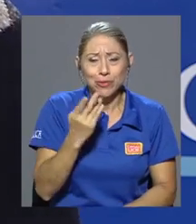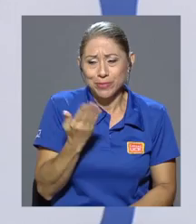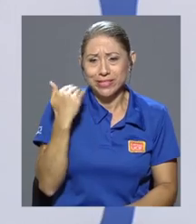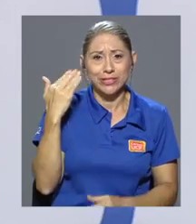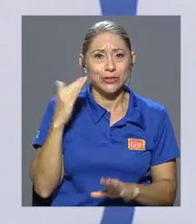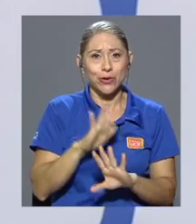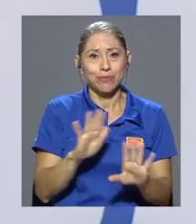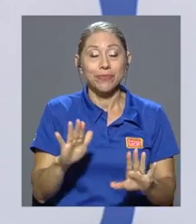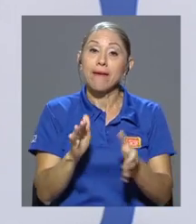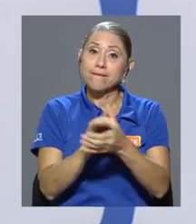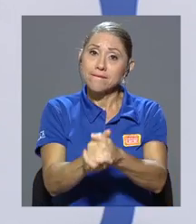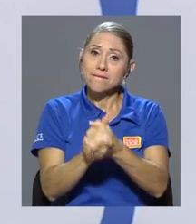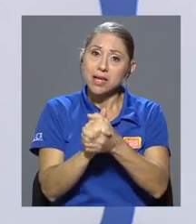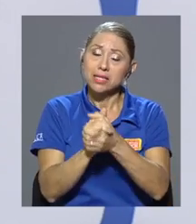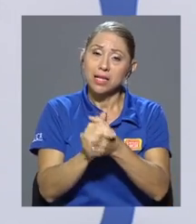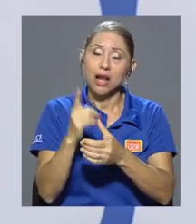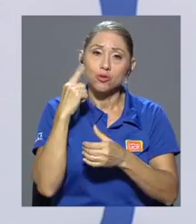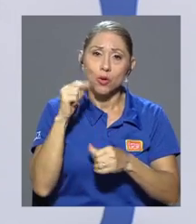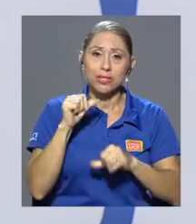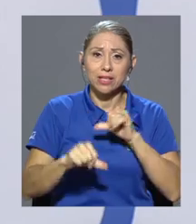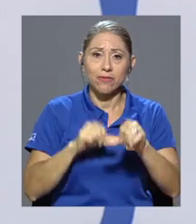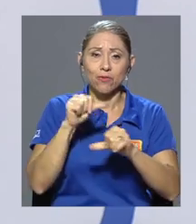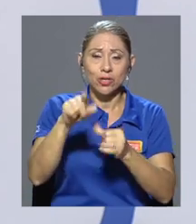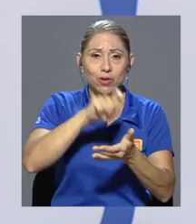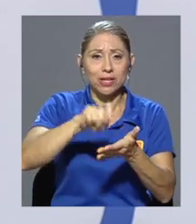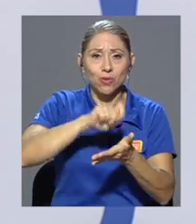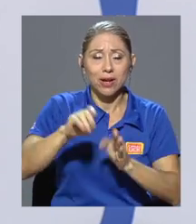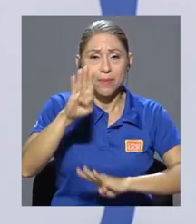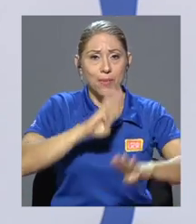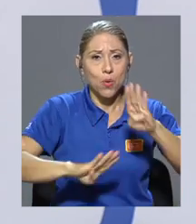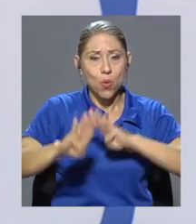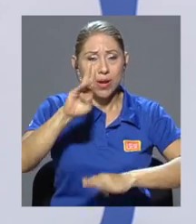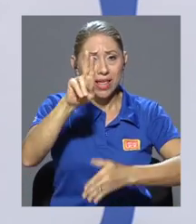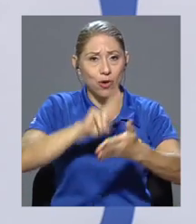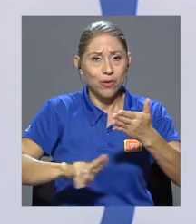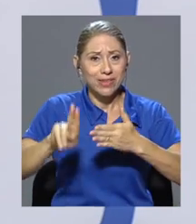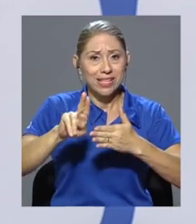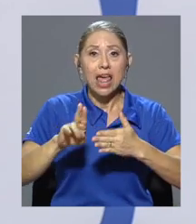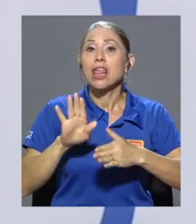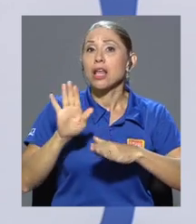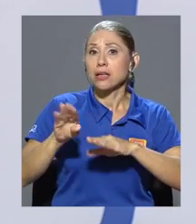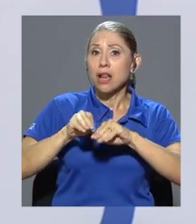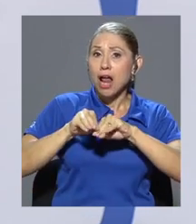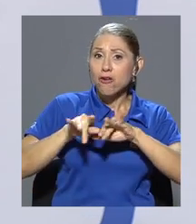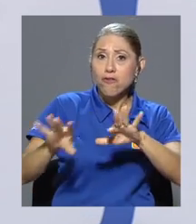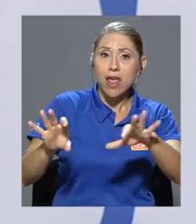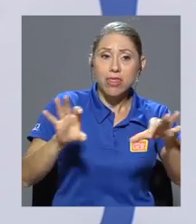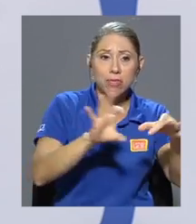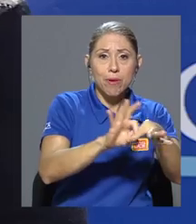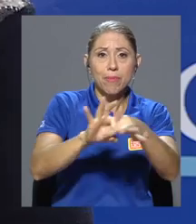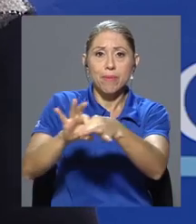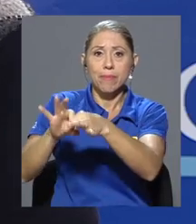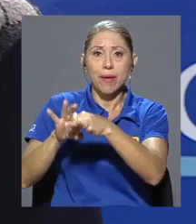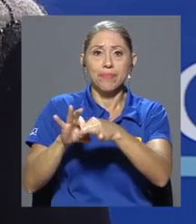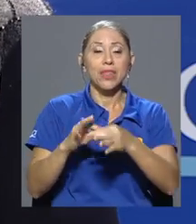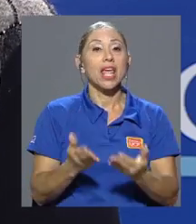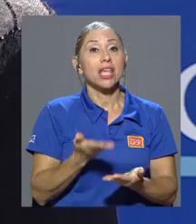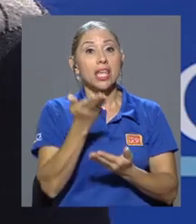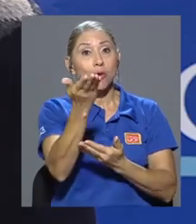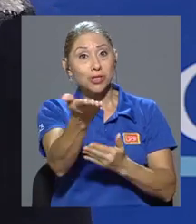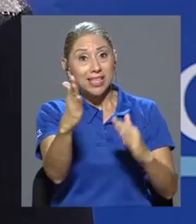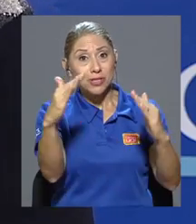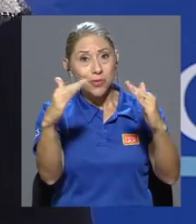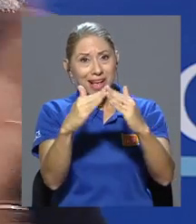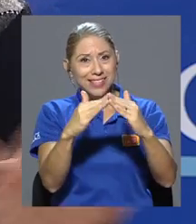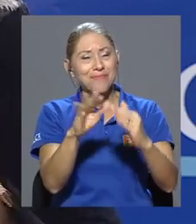nuestro país. Felicitarlos por este esfuerzo de la Escuela de Biología, de la Universidad, de la red que ustedes conforman. Y a ustedes en su